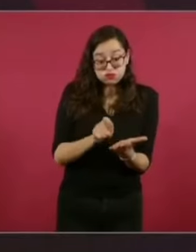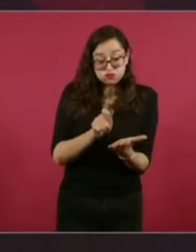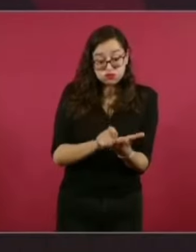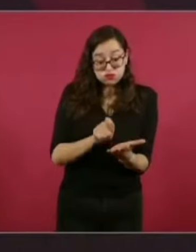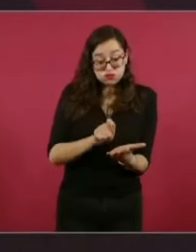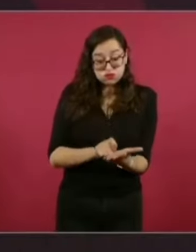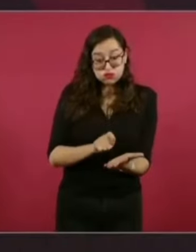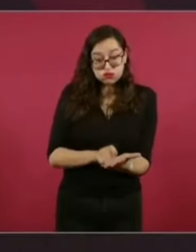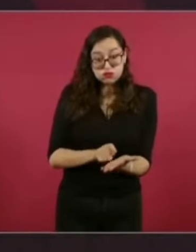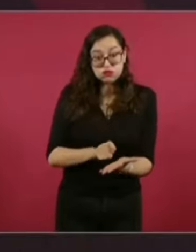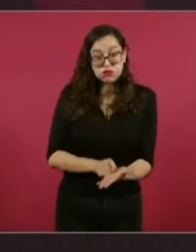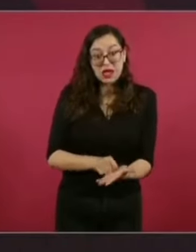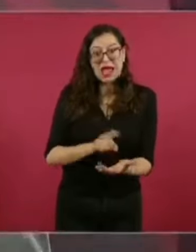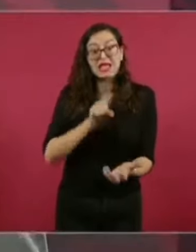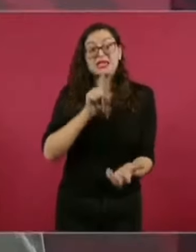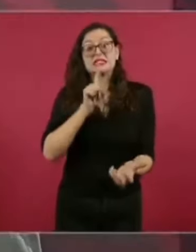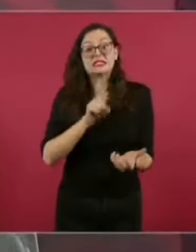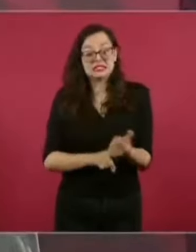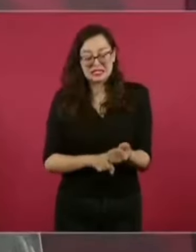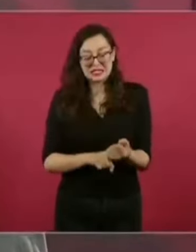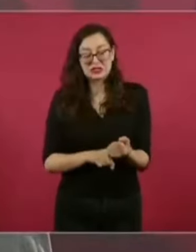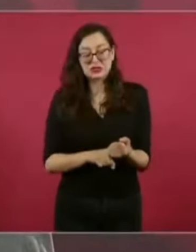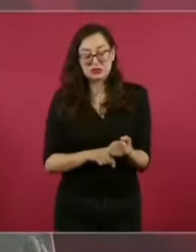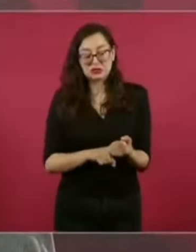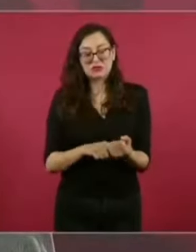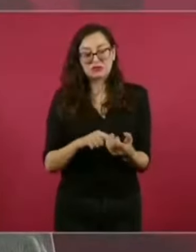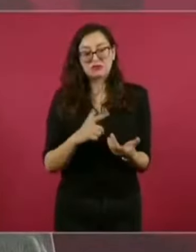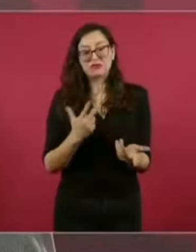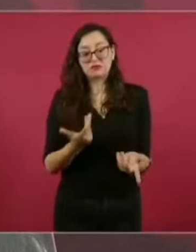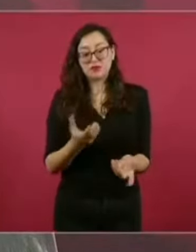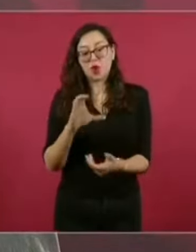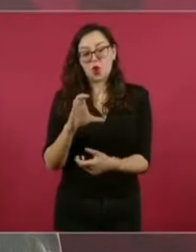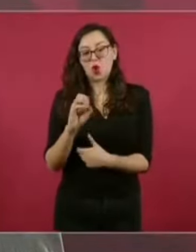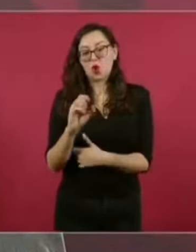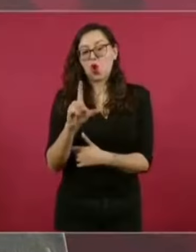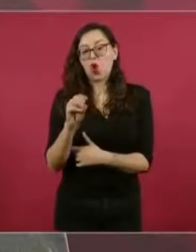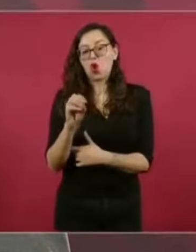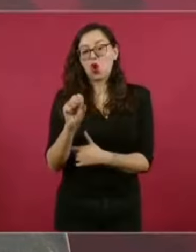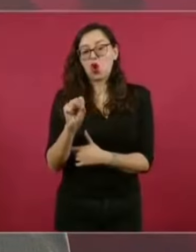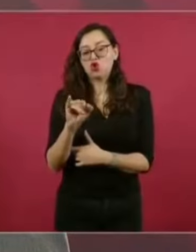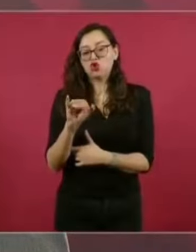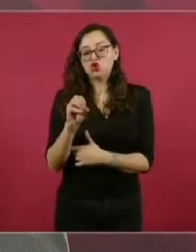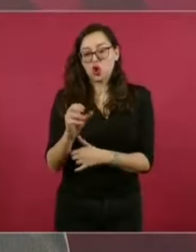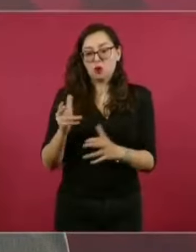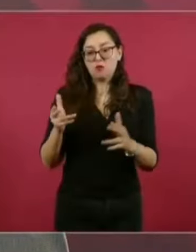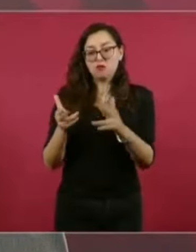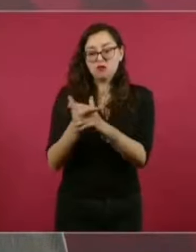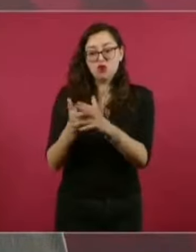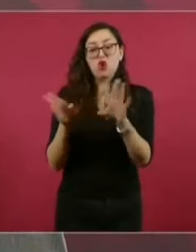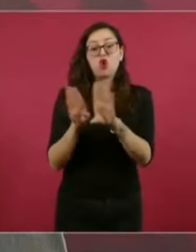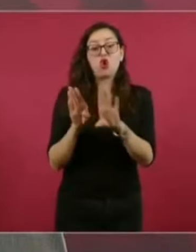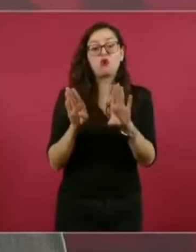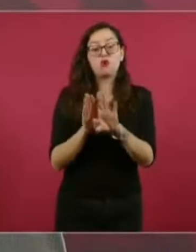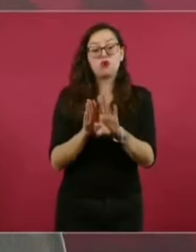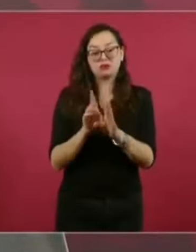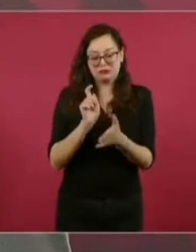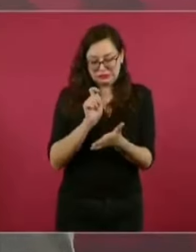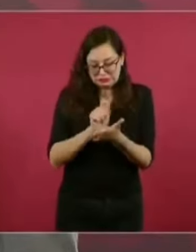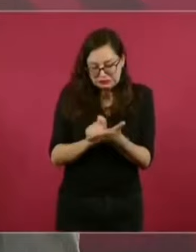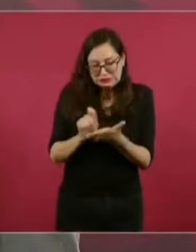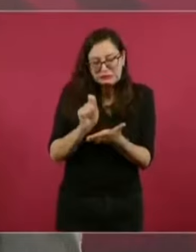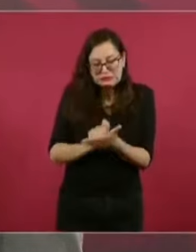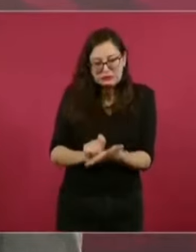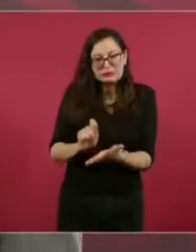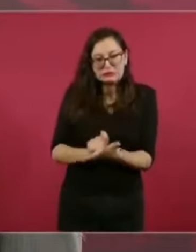del asesinato de Colosio y habla,